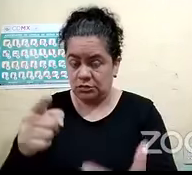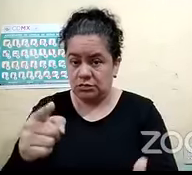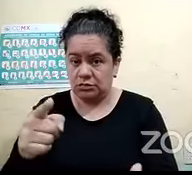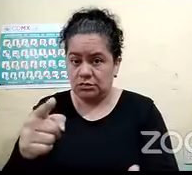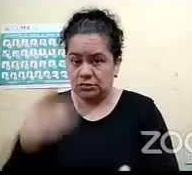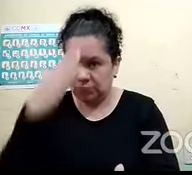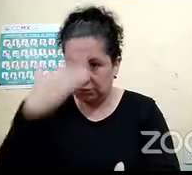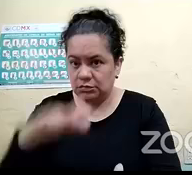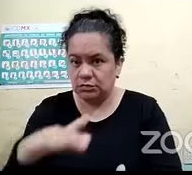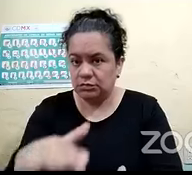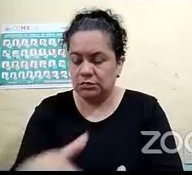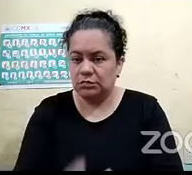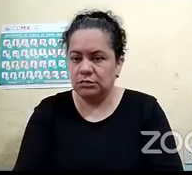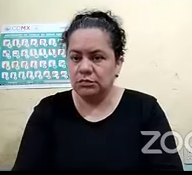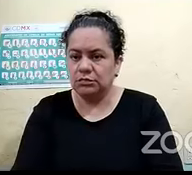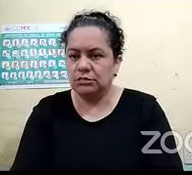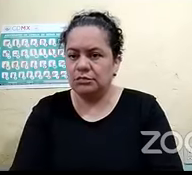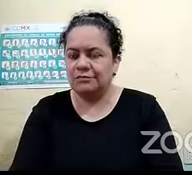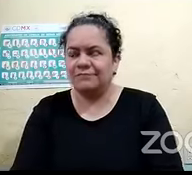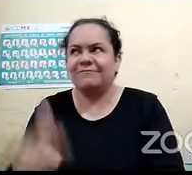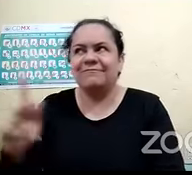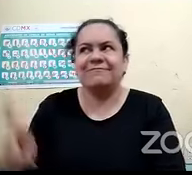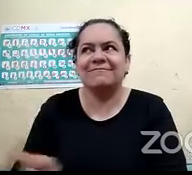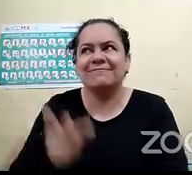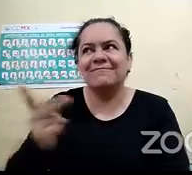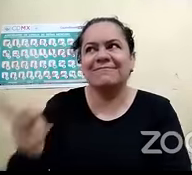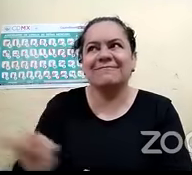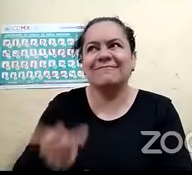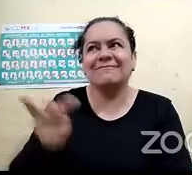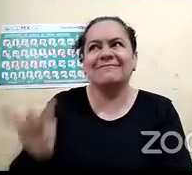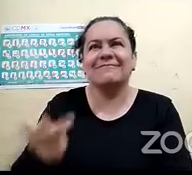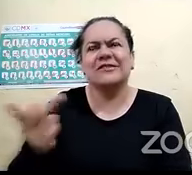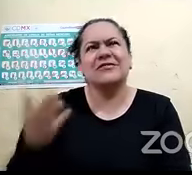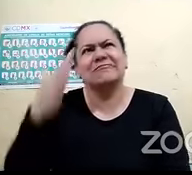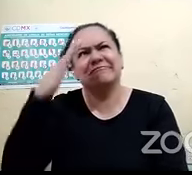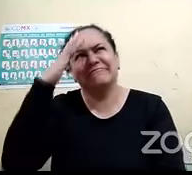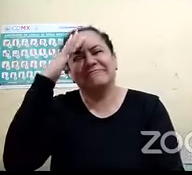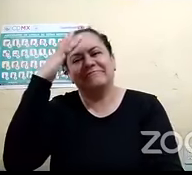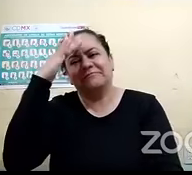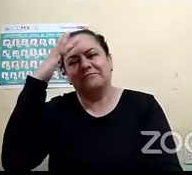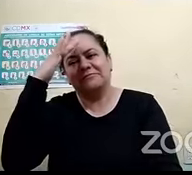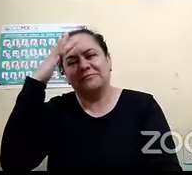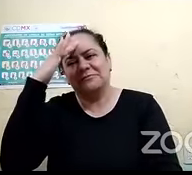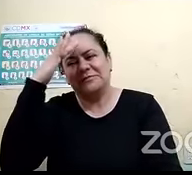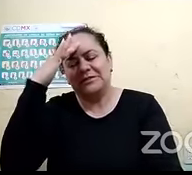Sí, con esa pregunta me pongo mucho a pensar y a tratar de recordar.